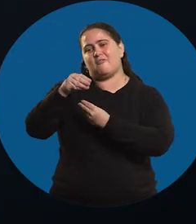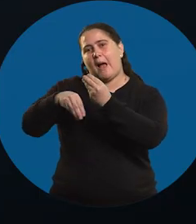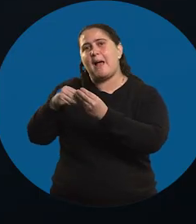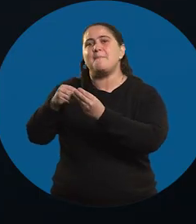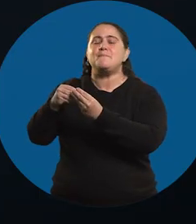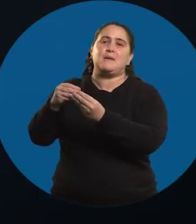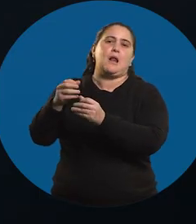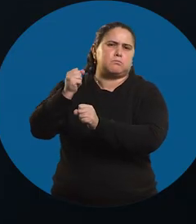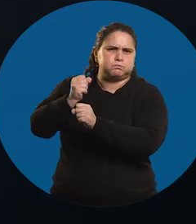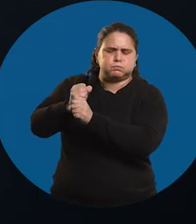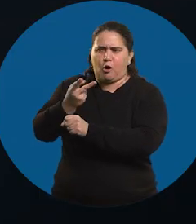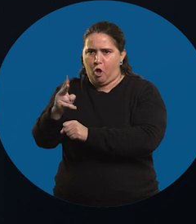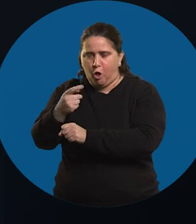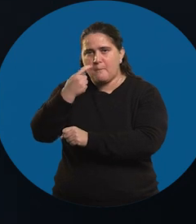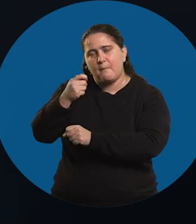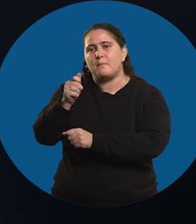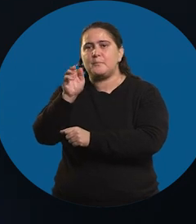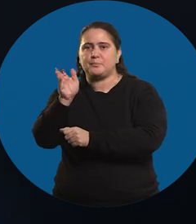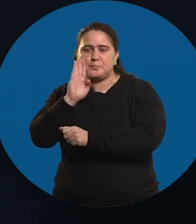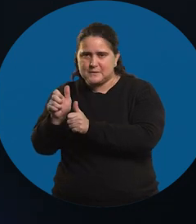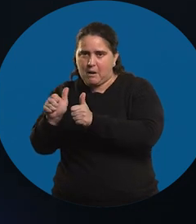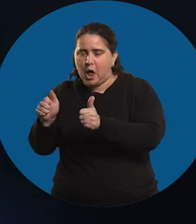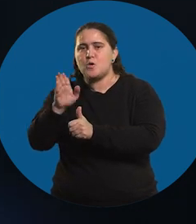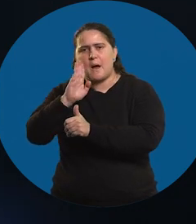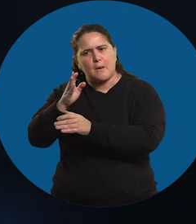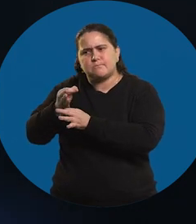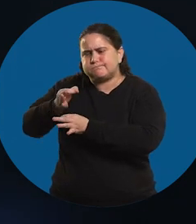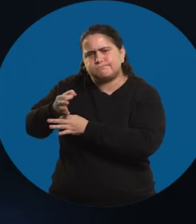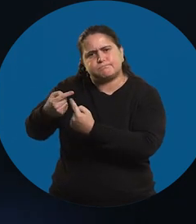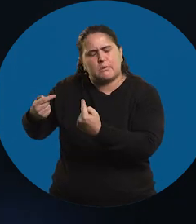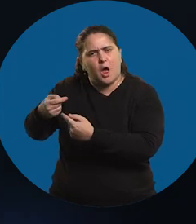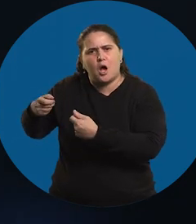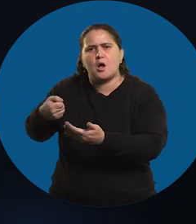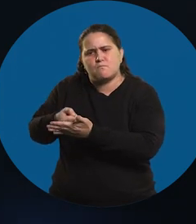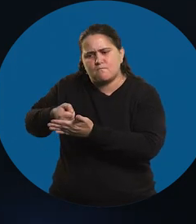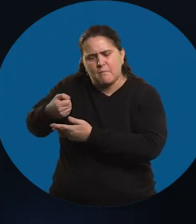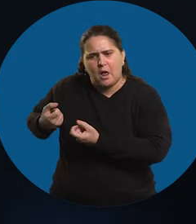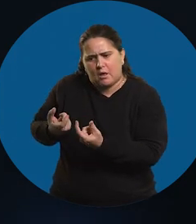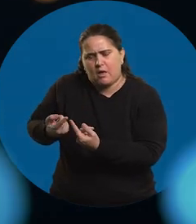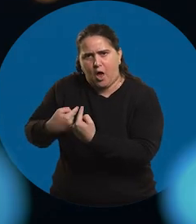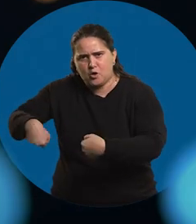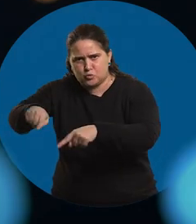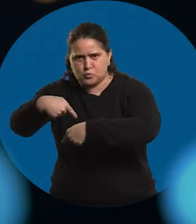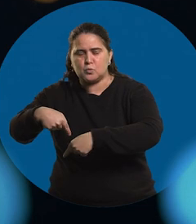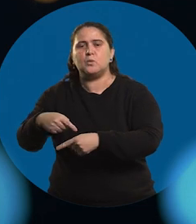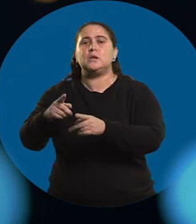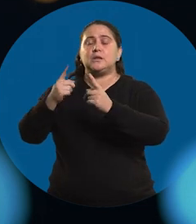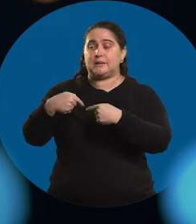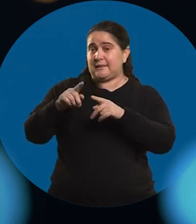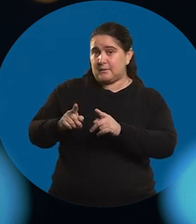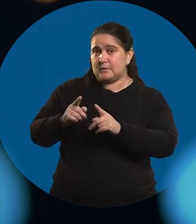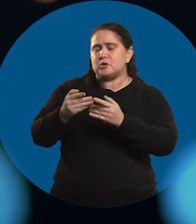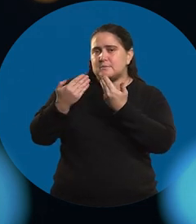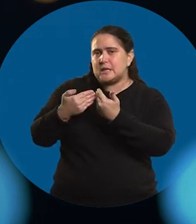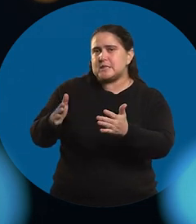trabajadora, padres separados, una madre que, bueno, que hacía todo para que a nosotros no nos falte nada. Y bueno,